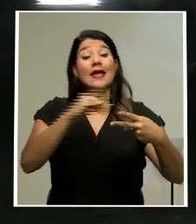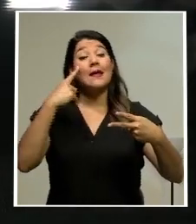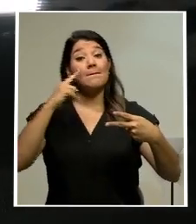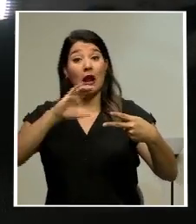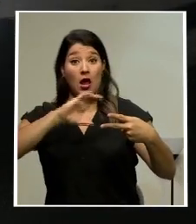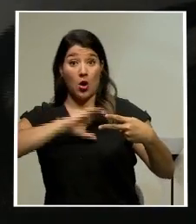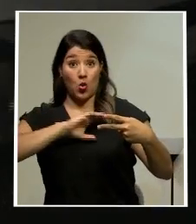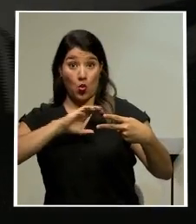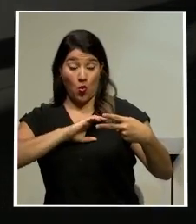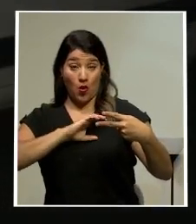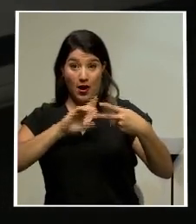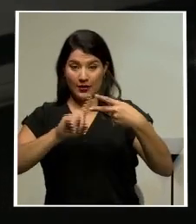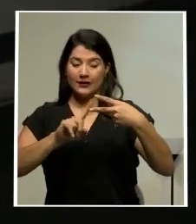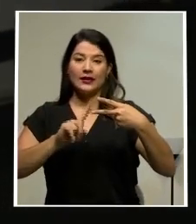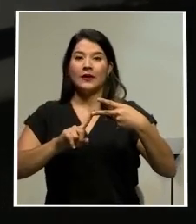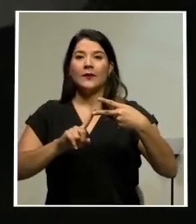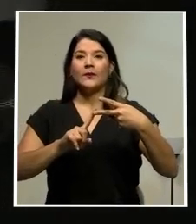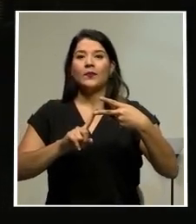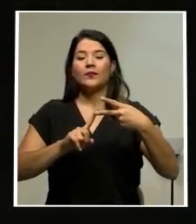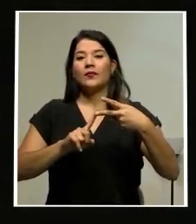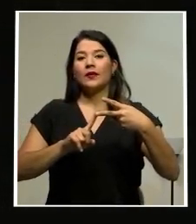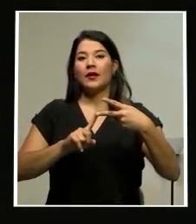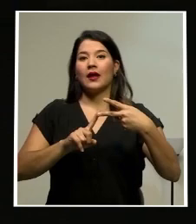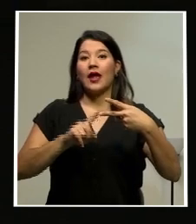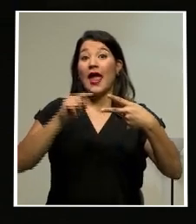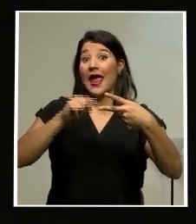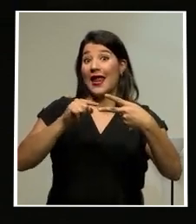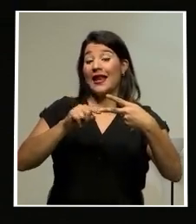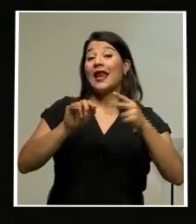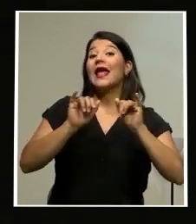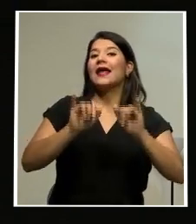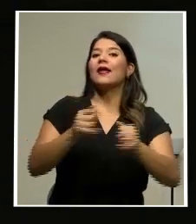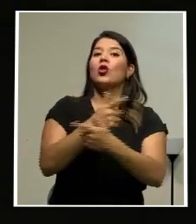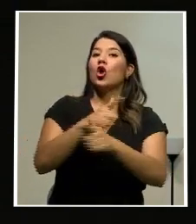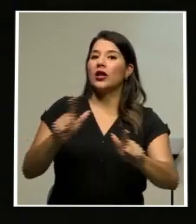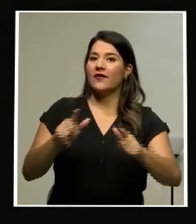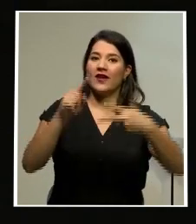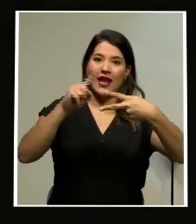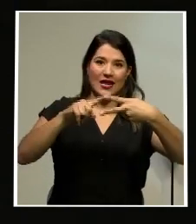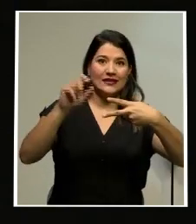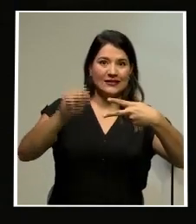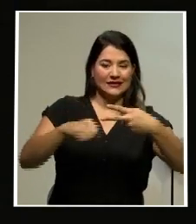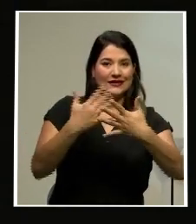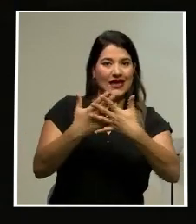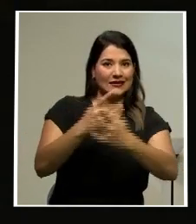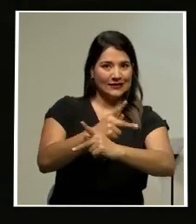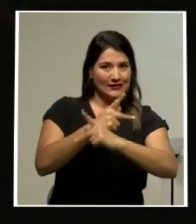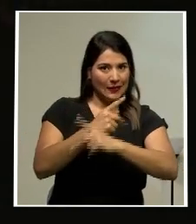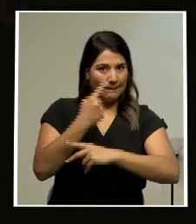de aquí, de este centro de salud, quedó en libertad sin medidas cautelares. Veamos.